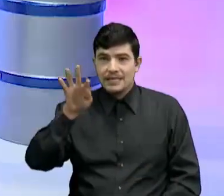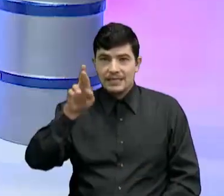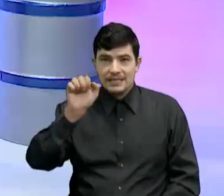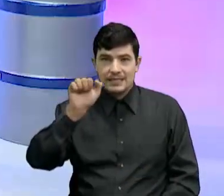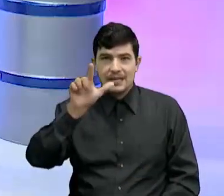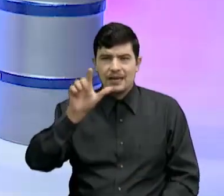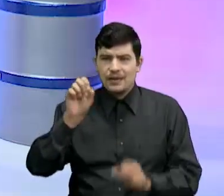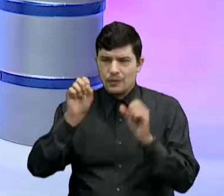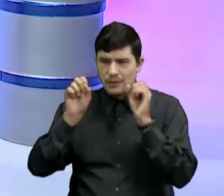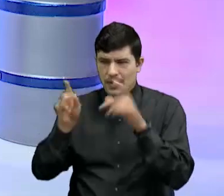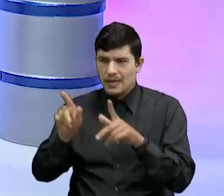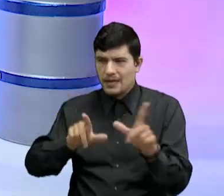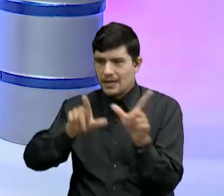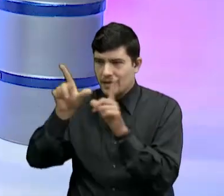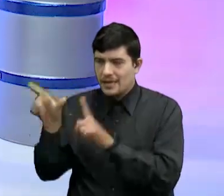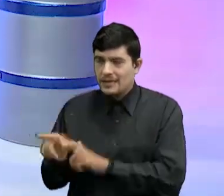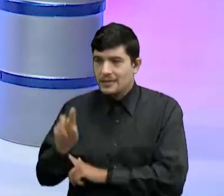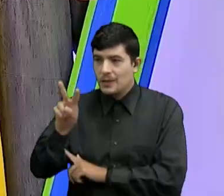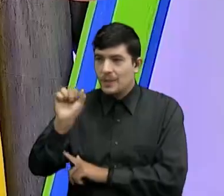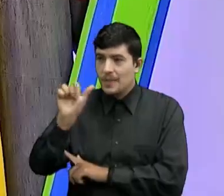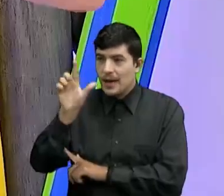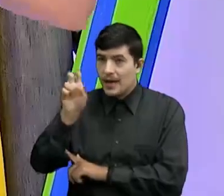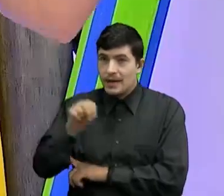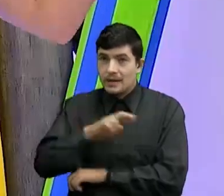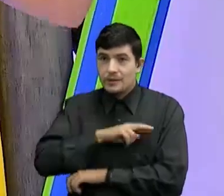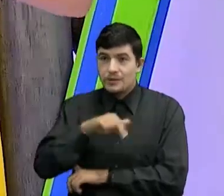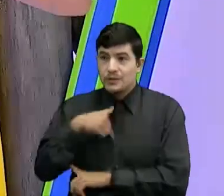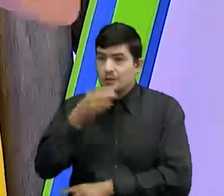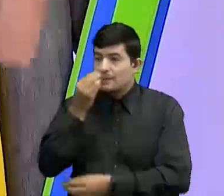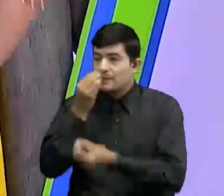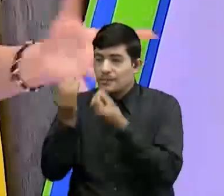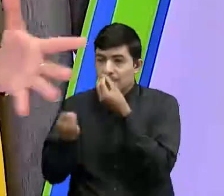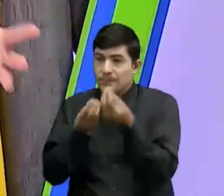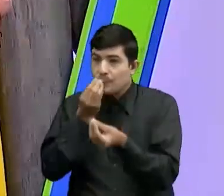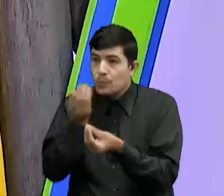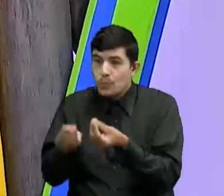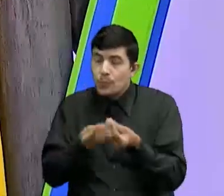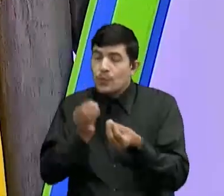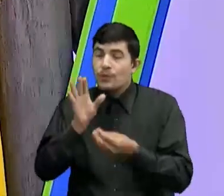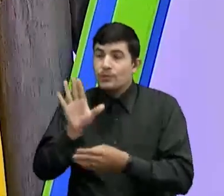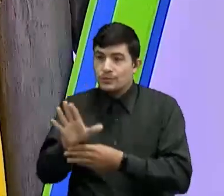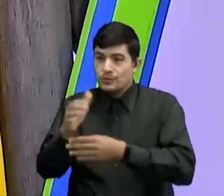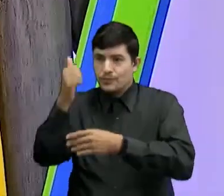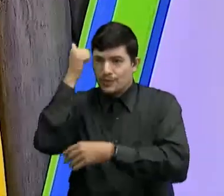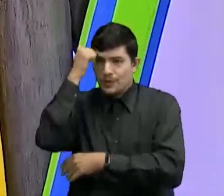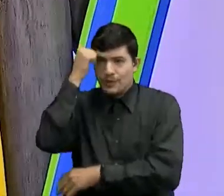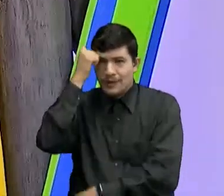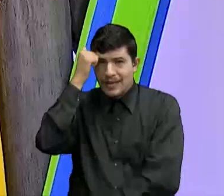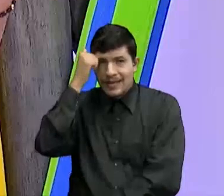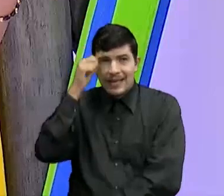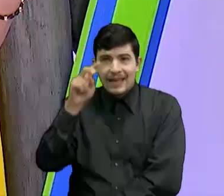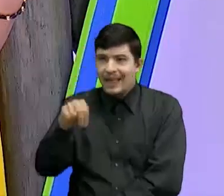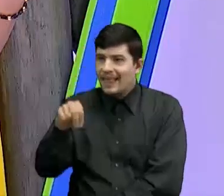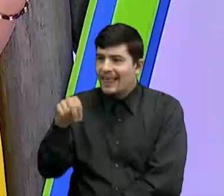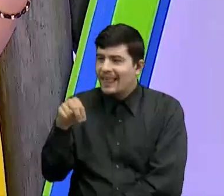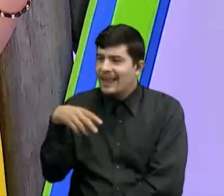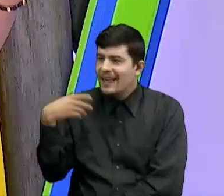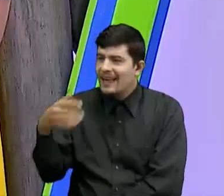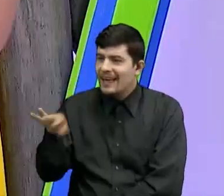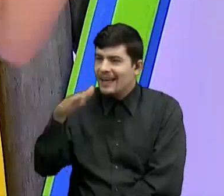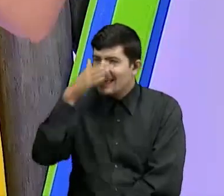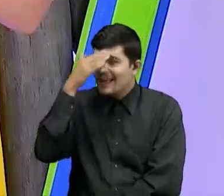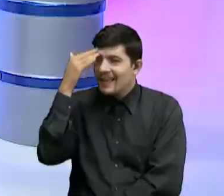Mistral Muy bien Entonces Vale, le enviamos un beso grandote a la Profe A la Profe... Ay, se me olvidó el nombre